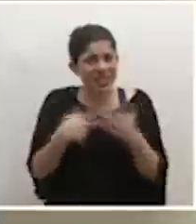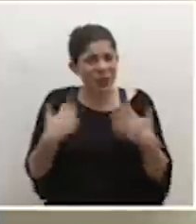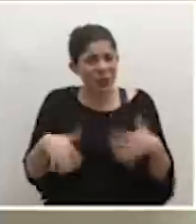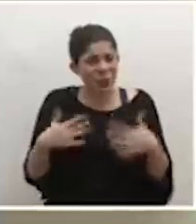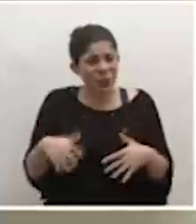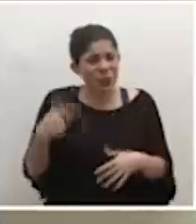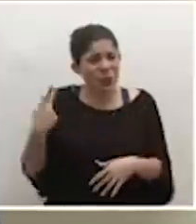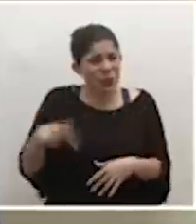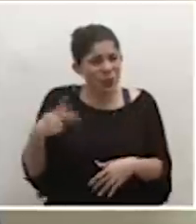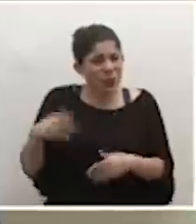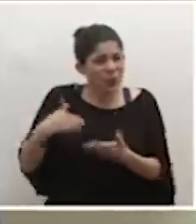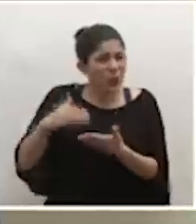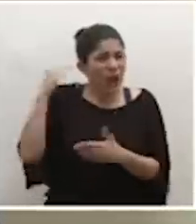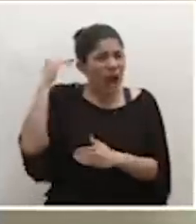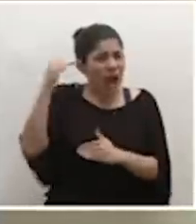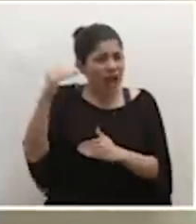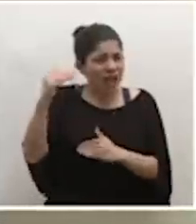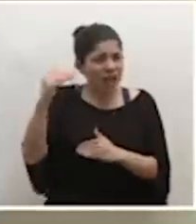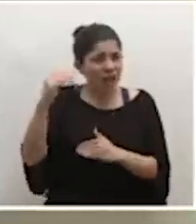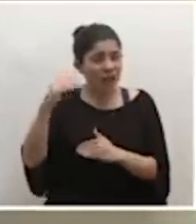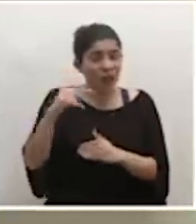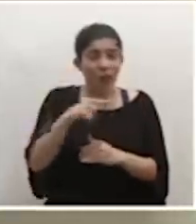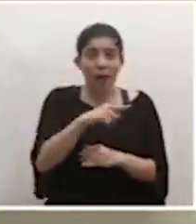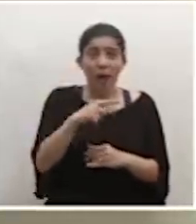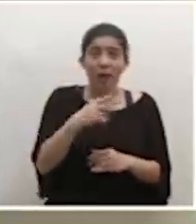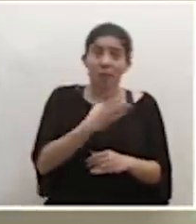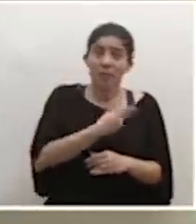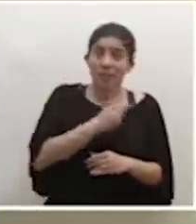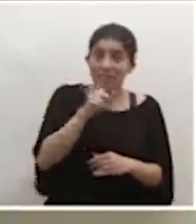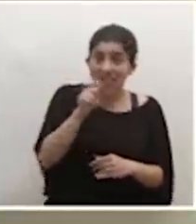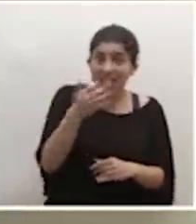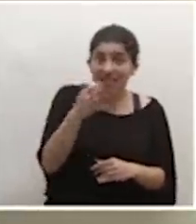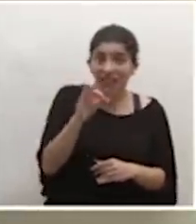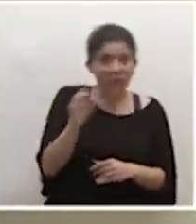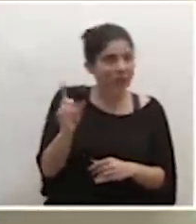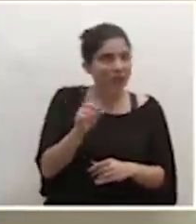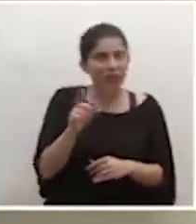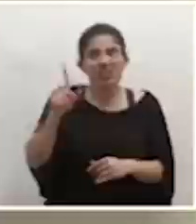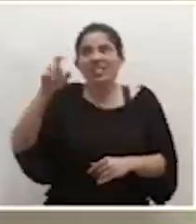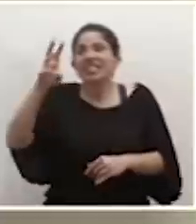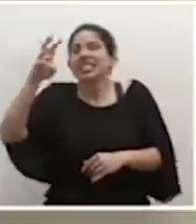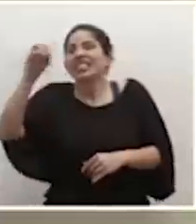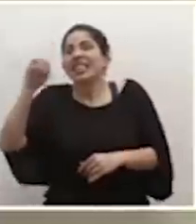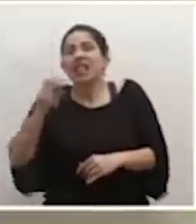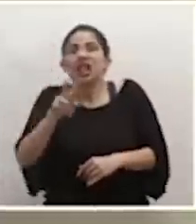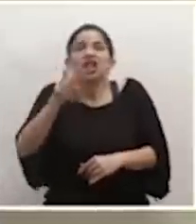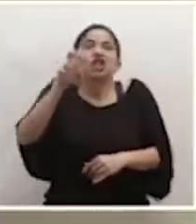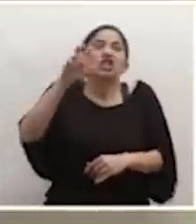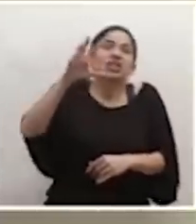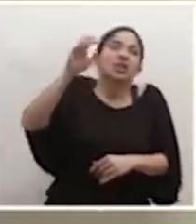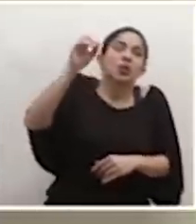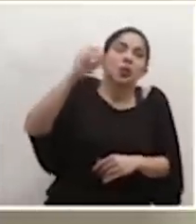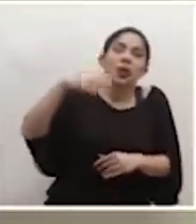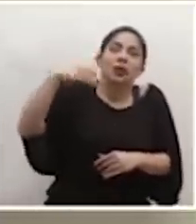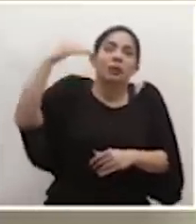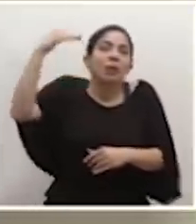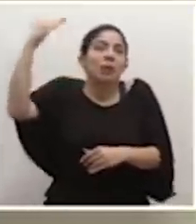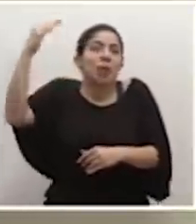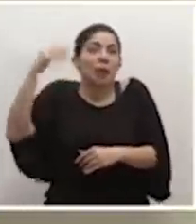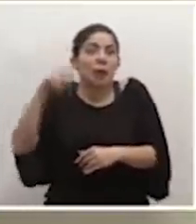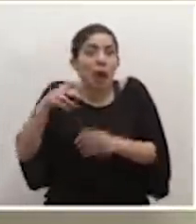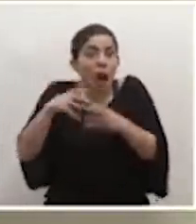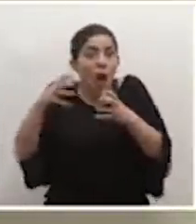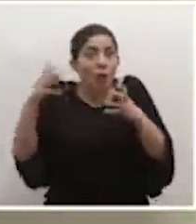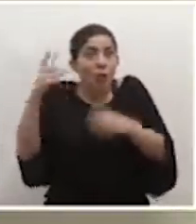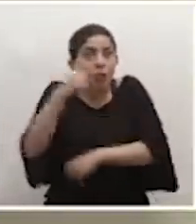un riesgo incrementado de que tengamos no ya 119, sino 160, 250 y que vayamos en ese